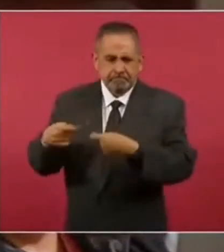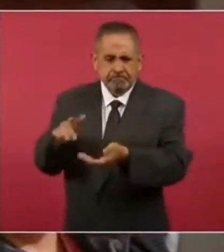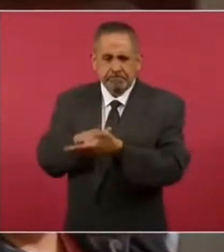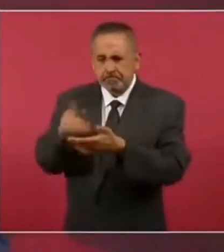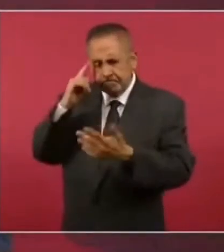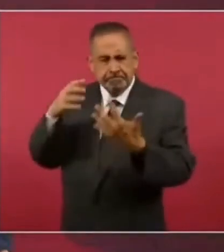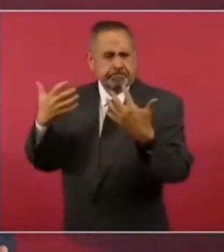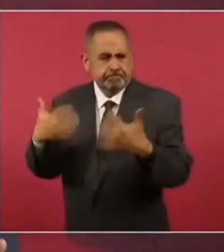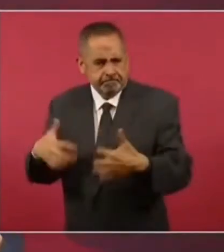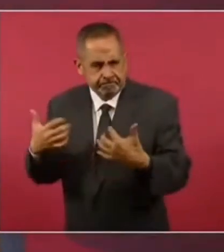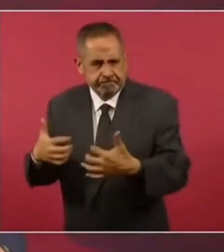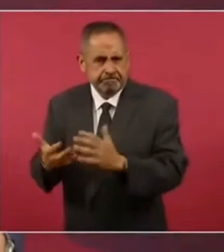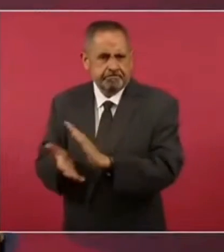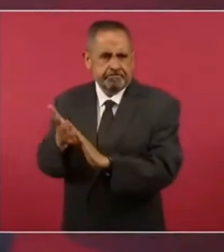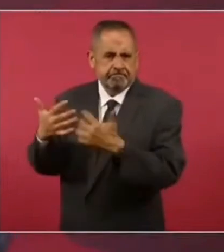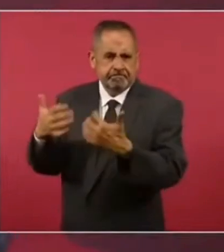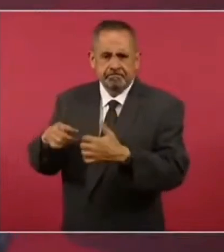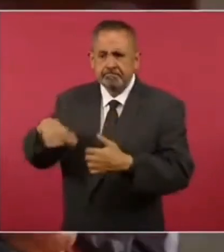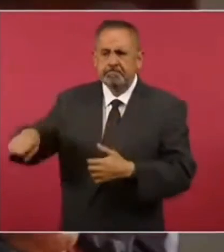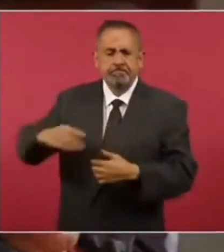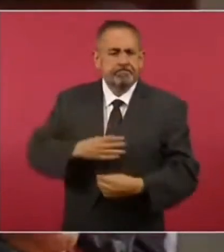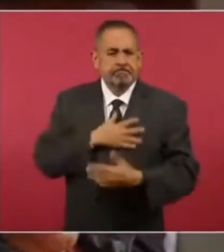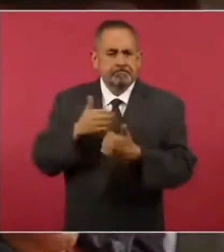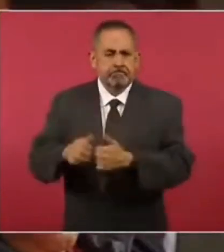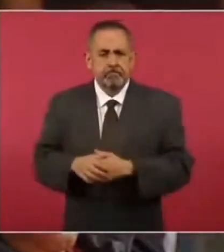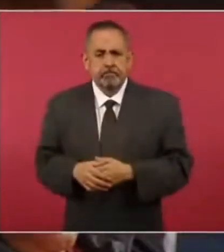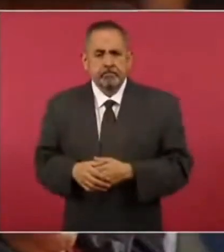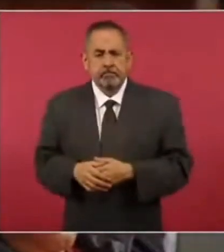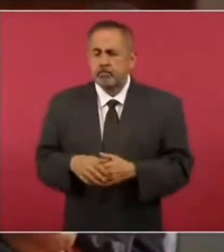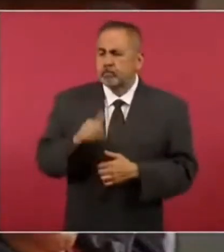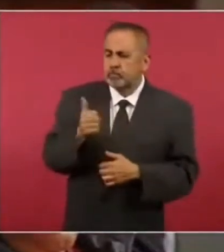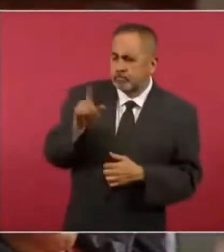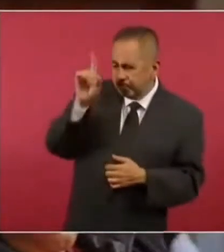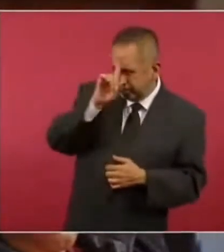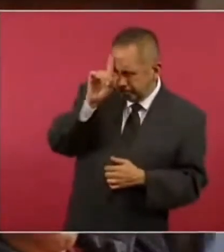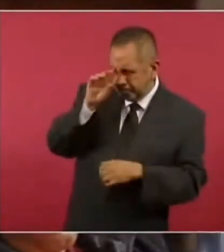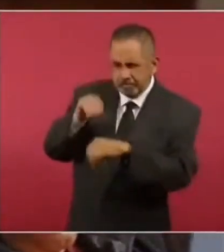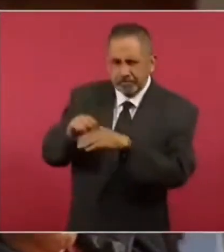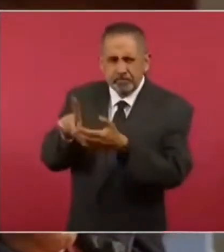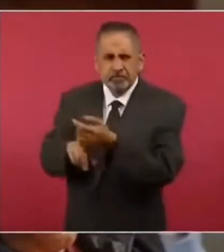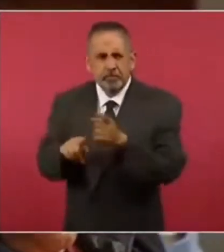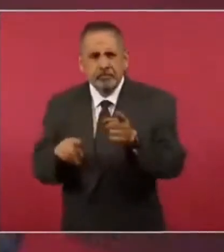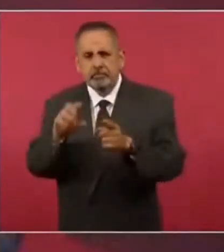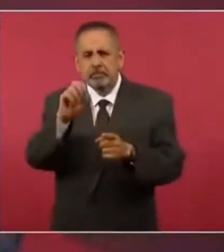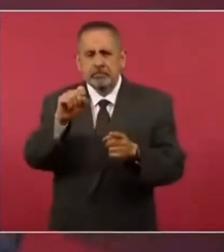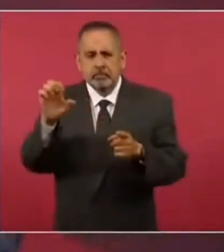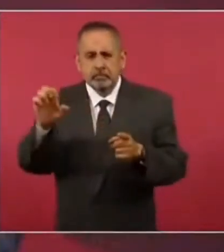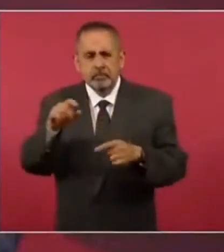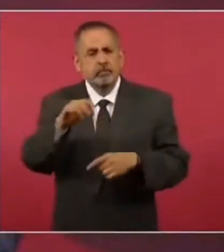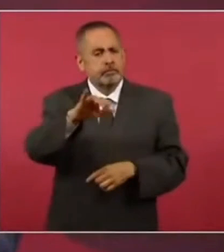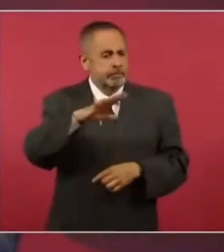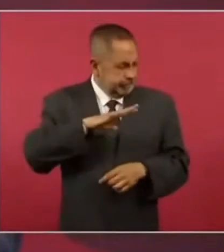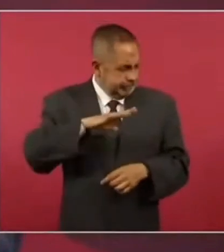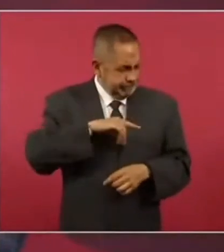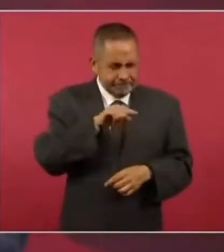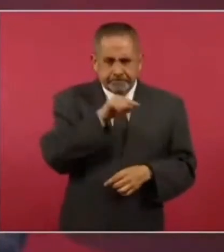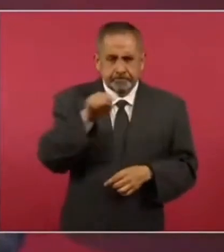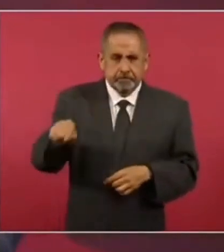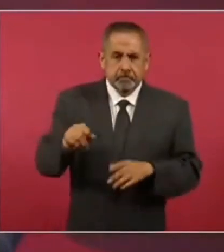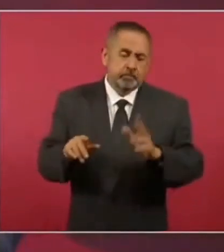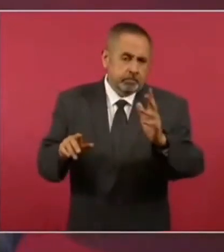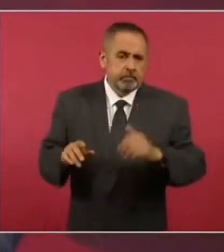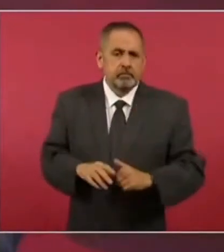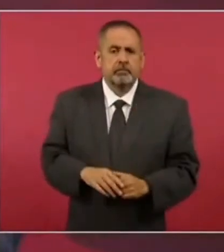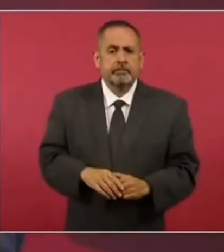producción y el bienestar. ¿Y alguna asesoría específica de la Secretaría de Economía? Sí, ahí están. Bueno,